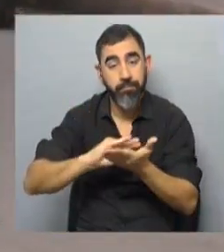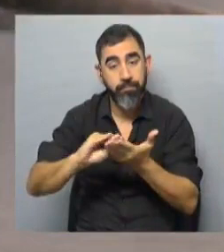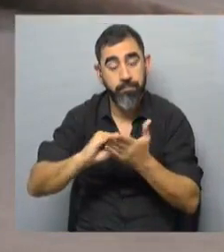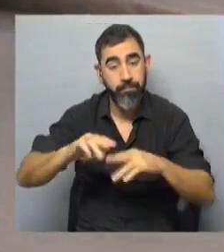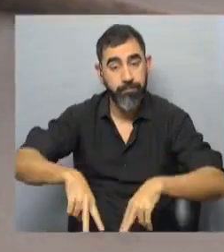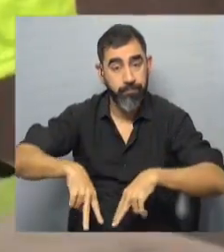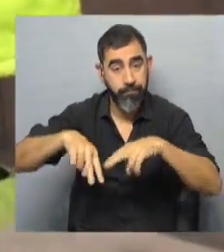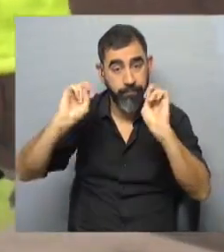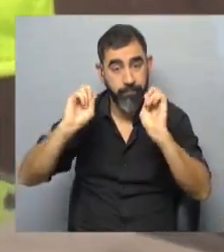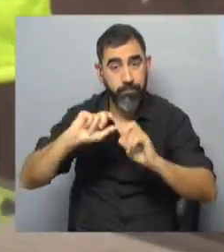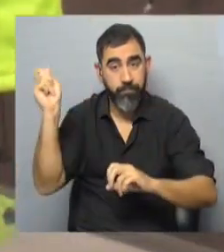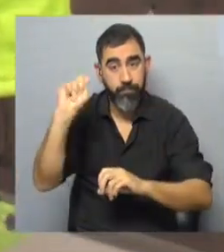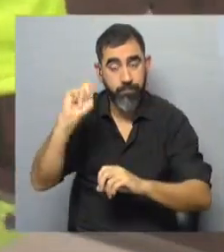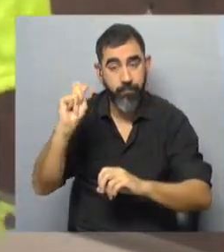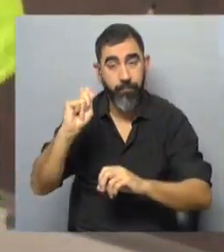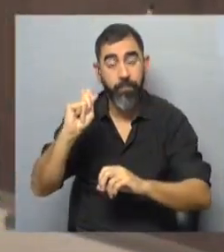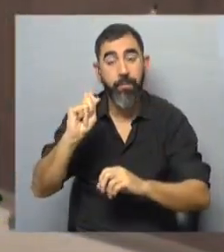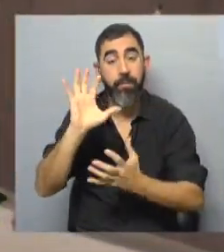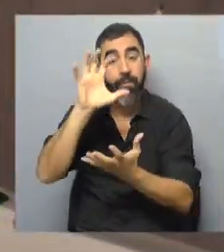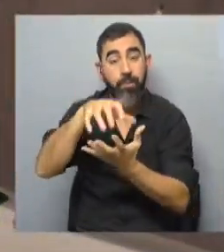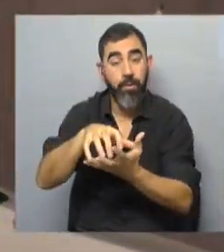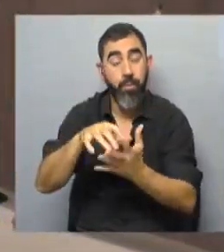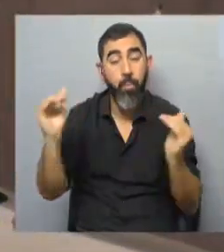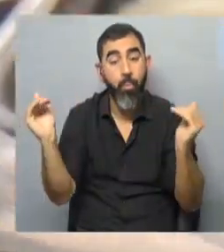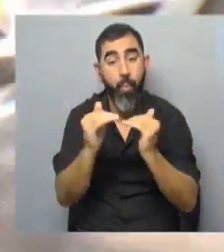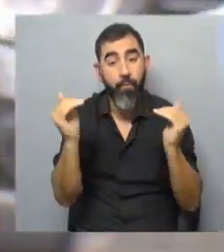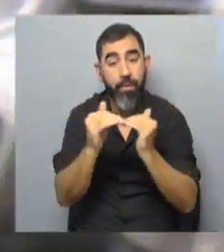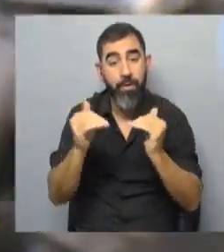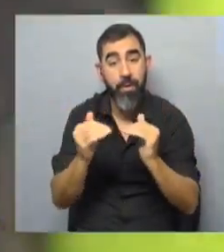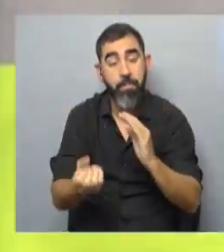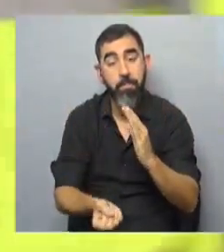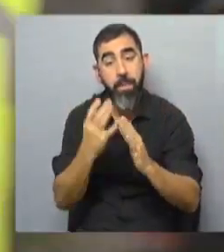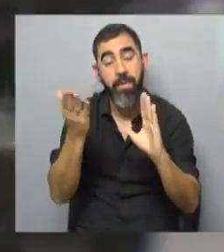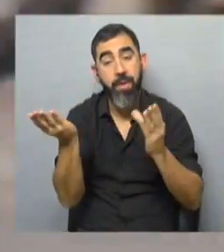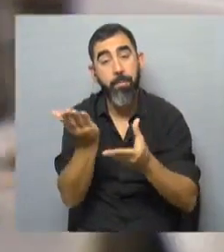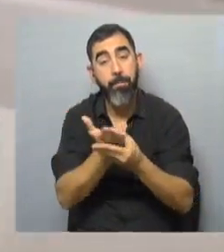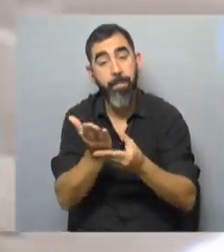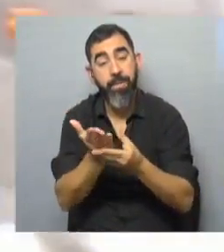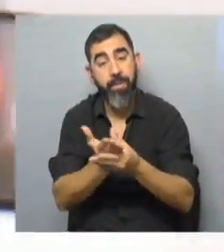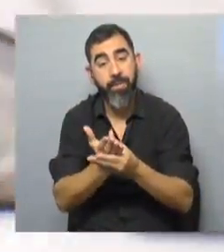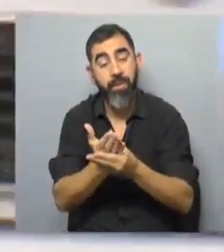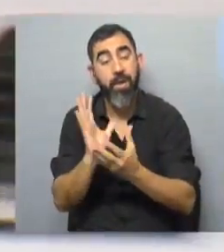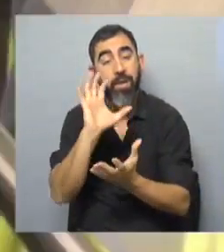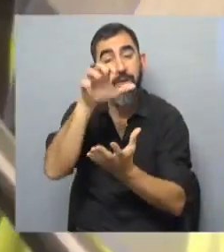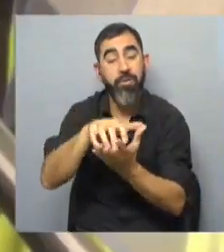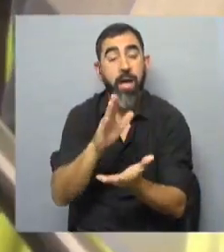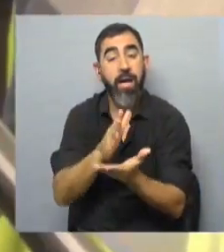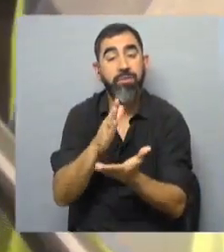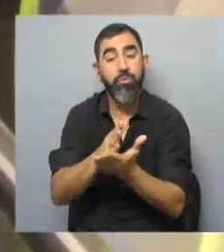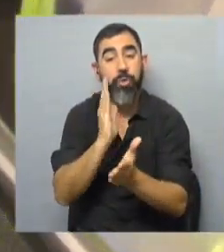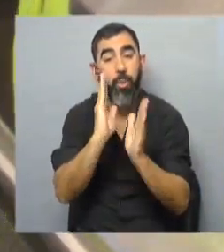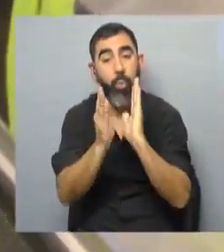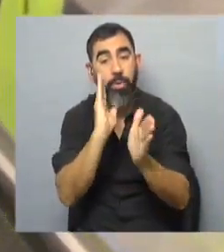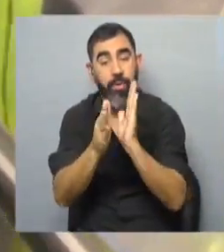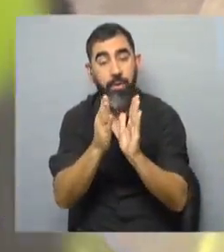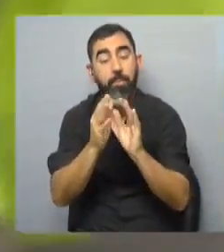administrativa de urgencia el departamento de movilidad elevó el expediente de la indagatoria a la división asesoría jurídica